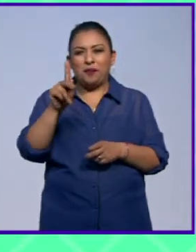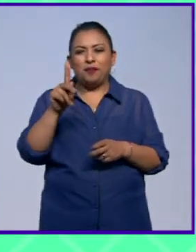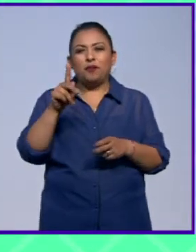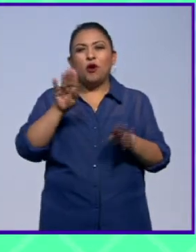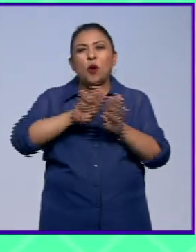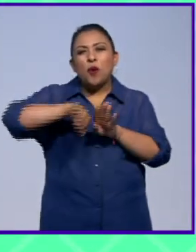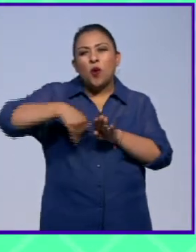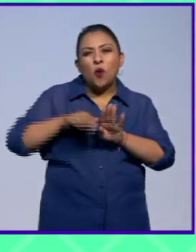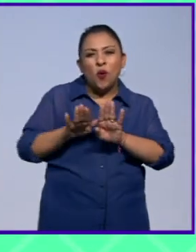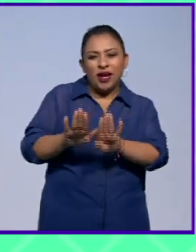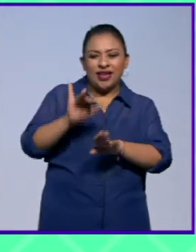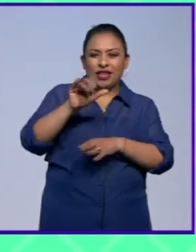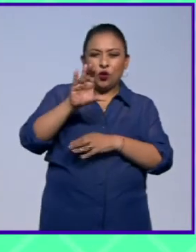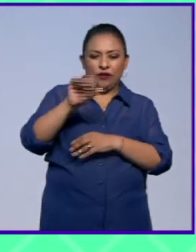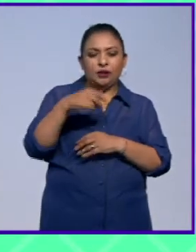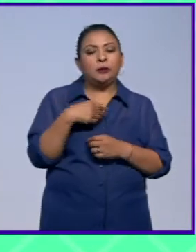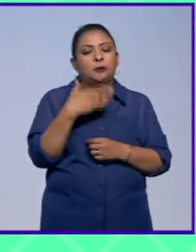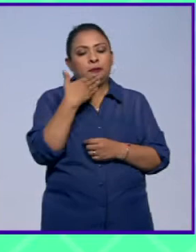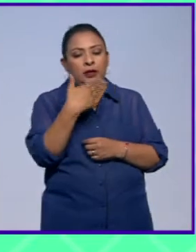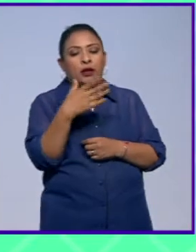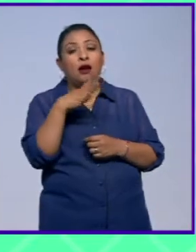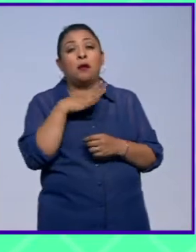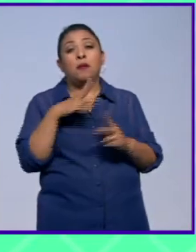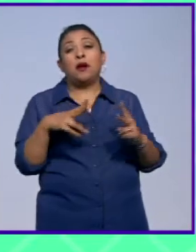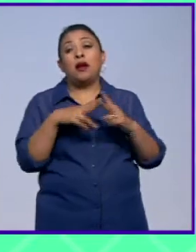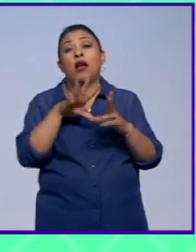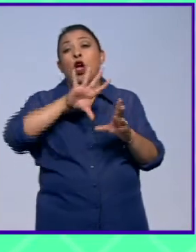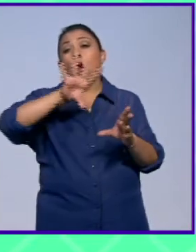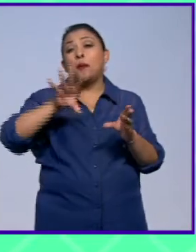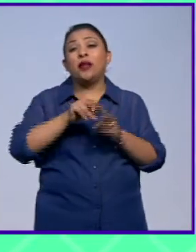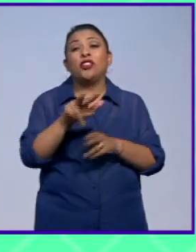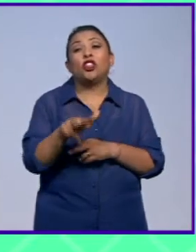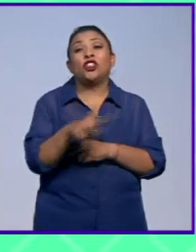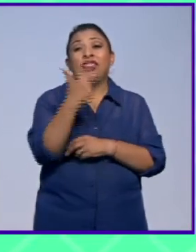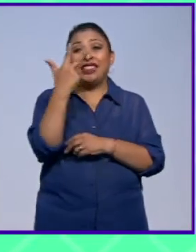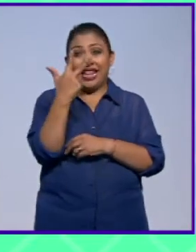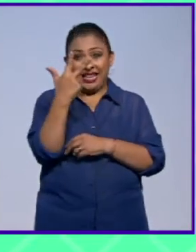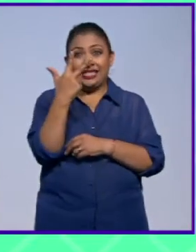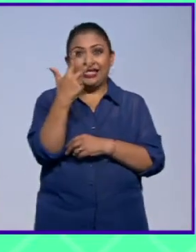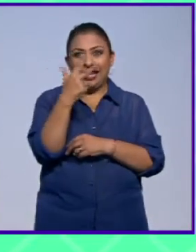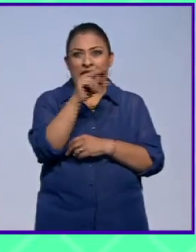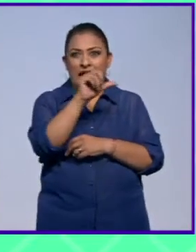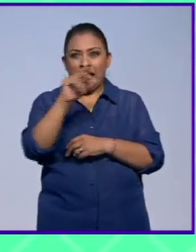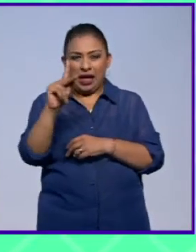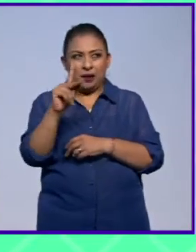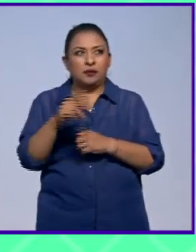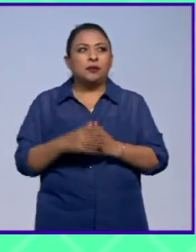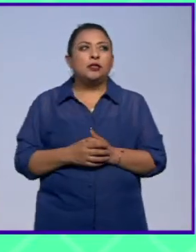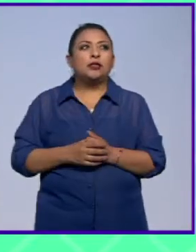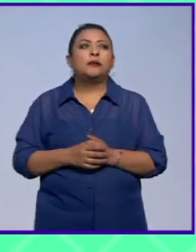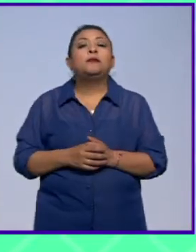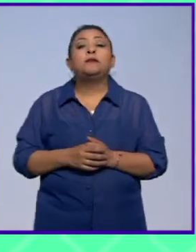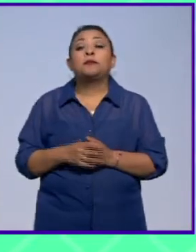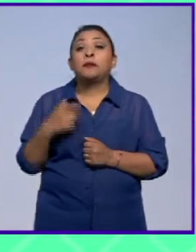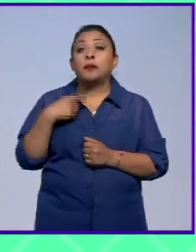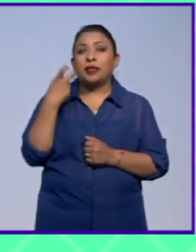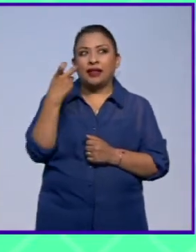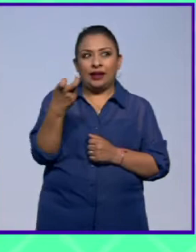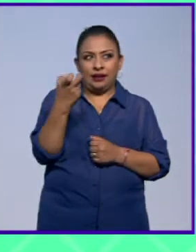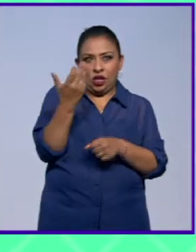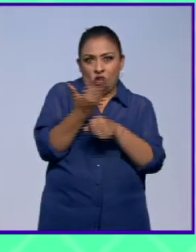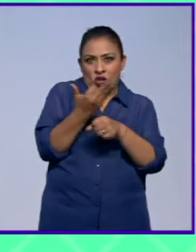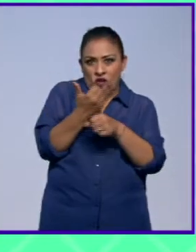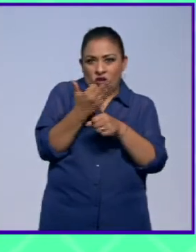paris enco tiene en total tres plataformas de innovación aquí tenemos las industrias creativas